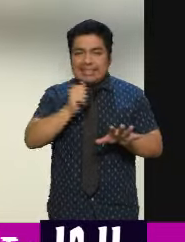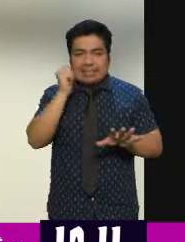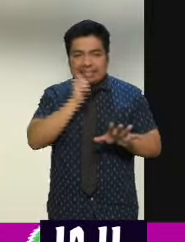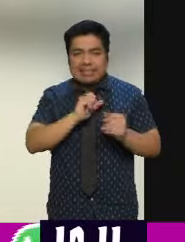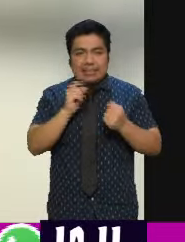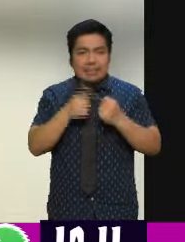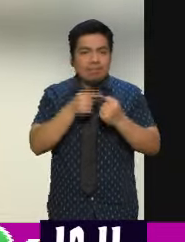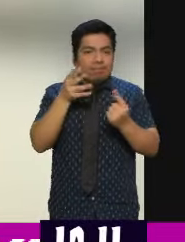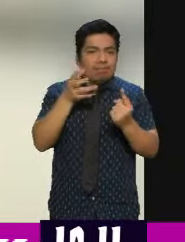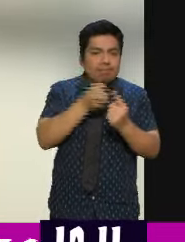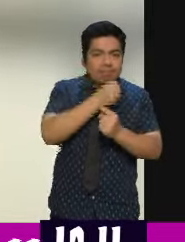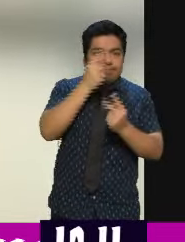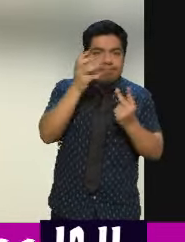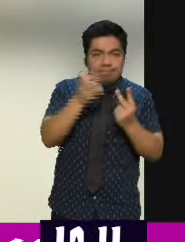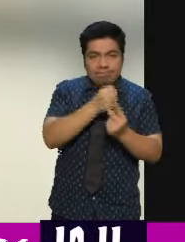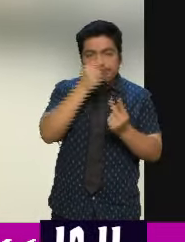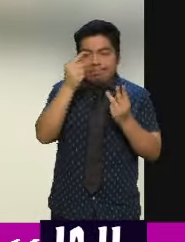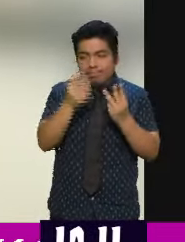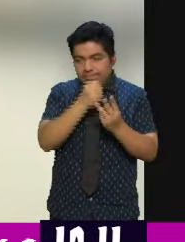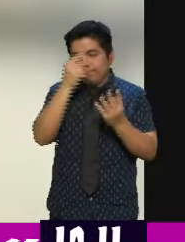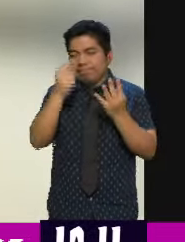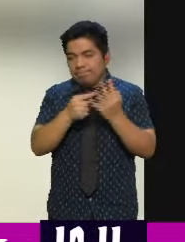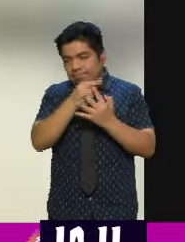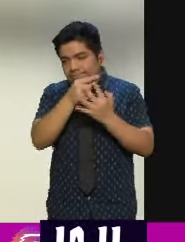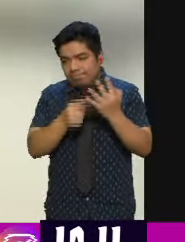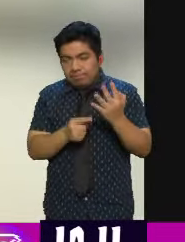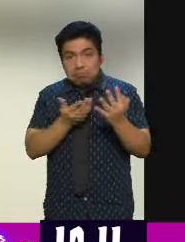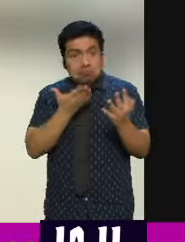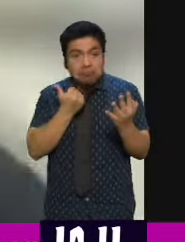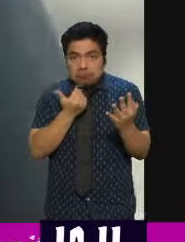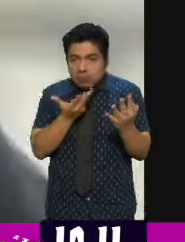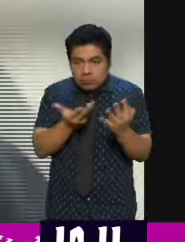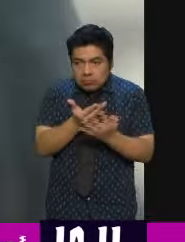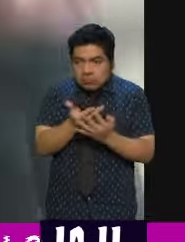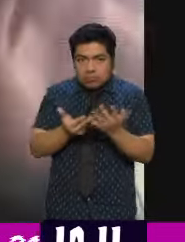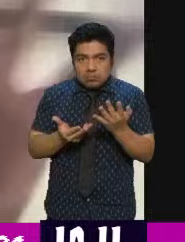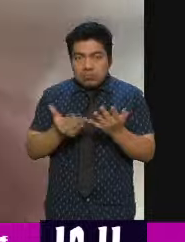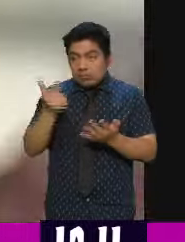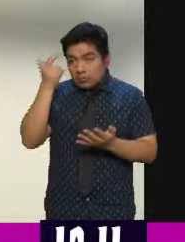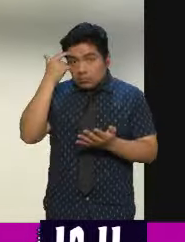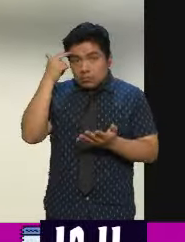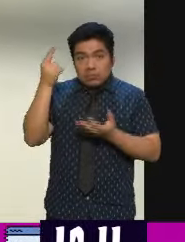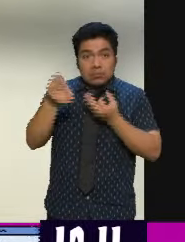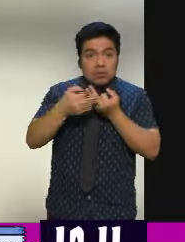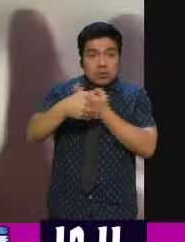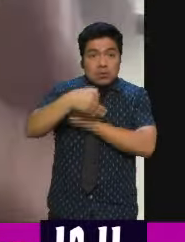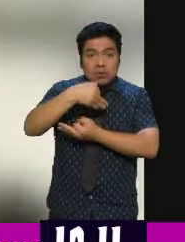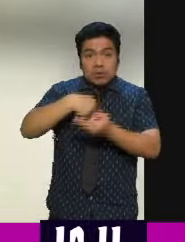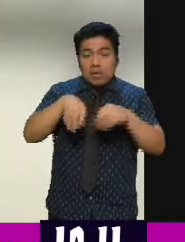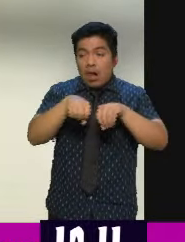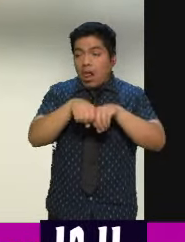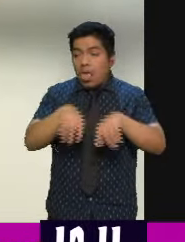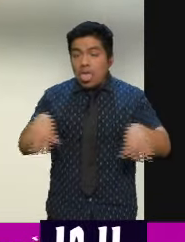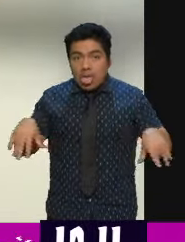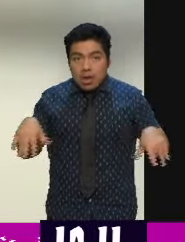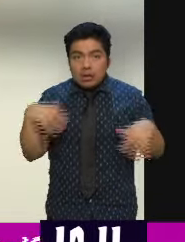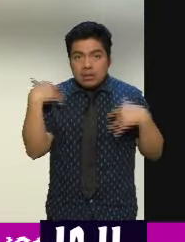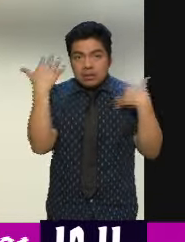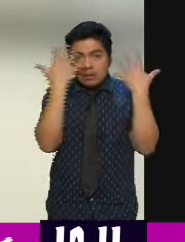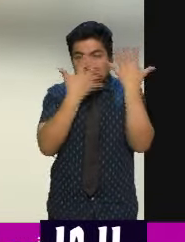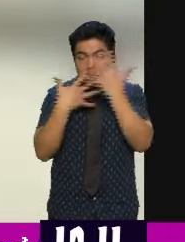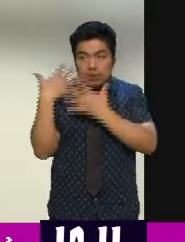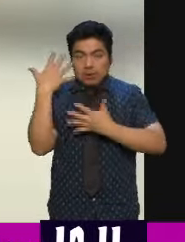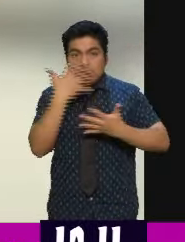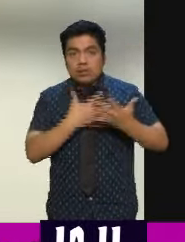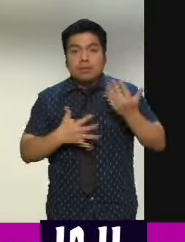metas. Si tú dejas a la mente sin un objetivo, sin metas, se pierde y se hace bolas. Por eso las abuelitas decían,